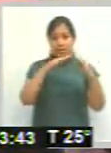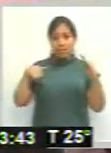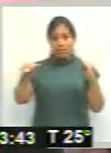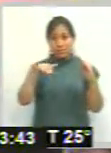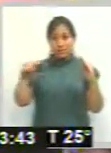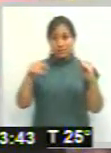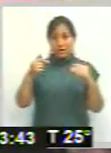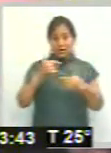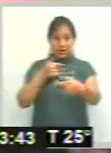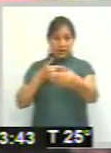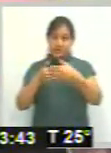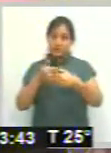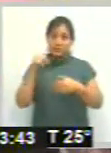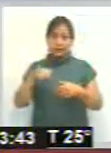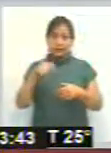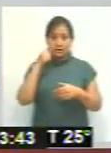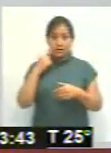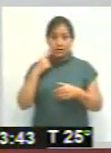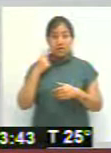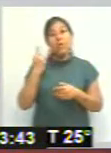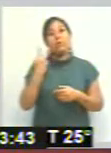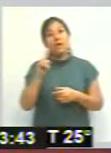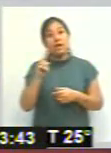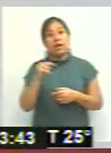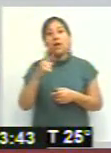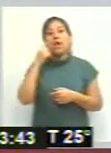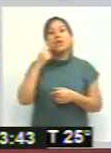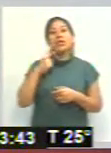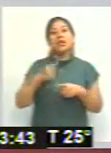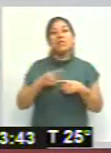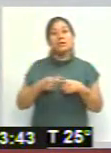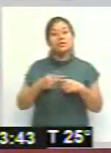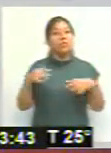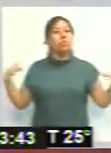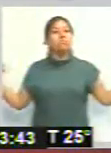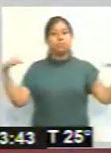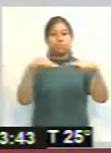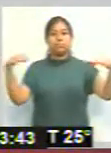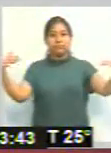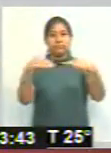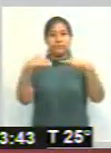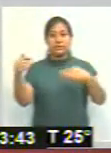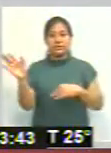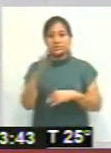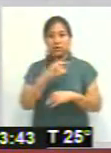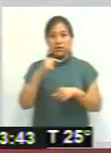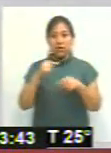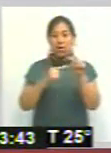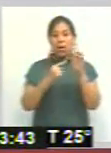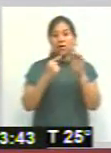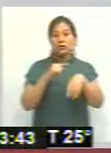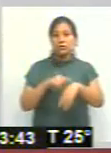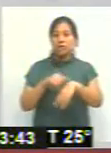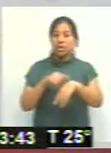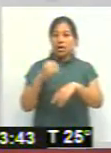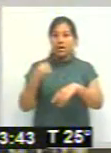acercan en estos días. Pero en el día de las fiestas sí se llena la gente. Están presenciando todo esto. ¿En qué horario hay misa, rezo